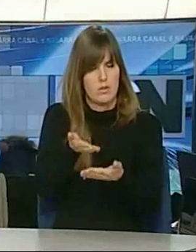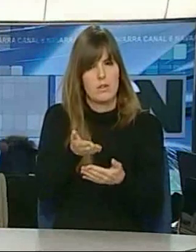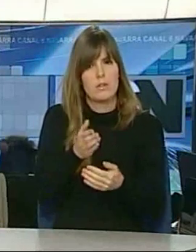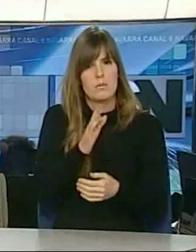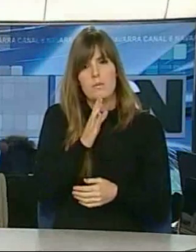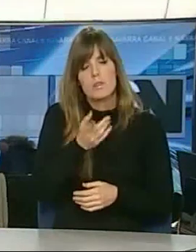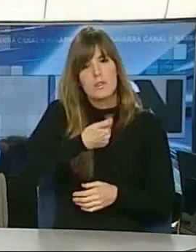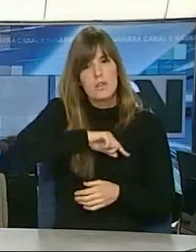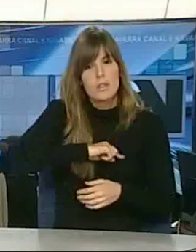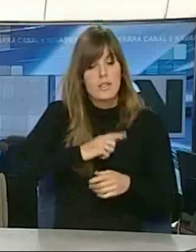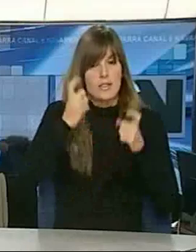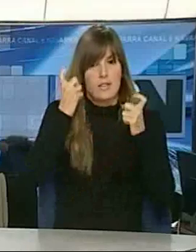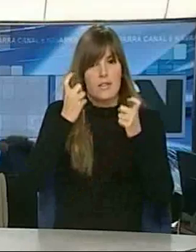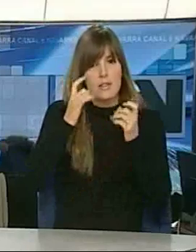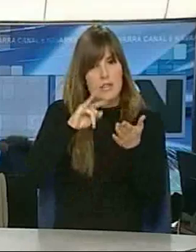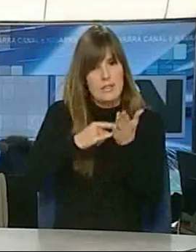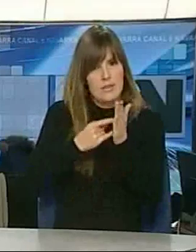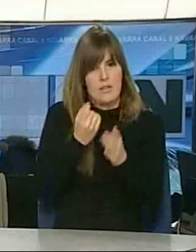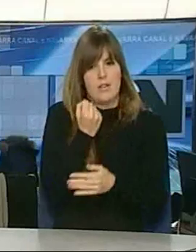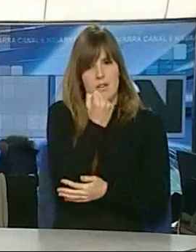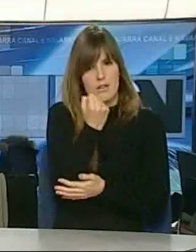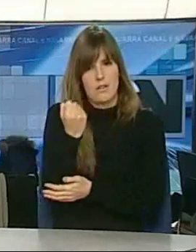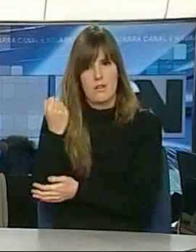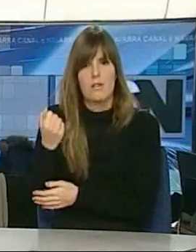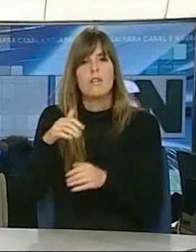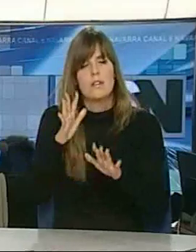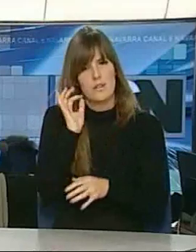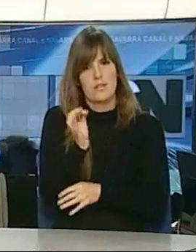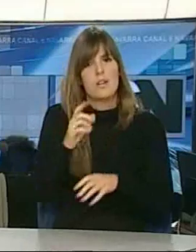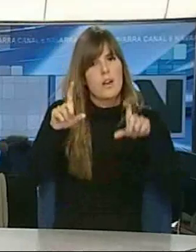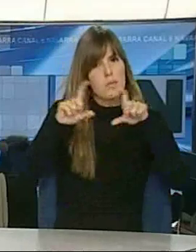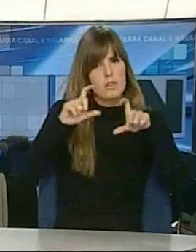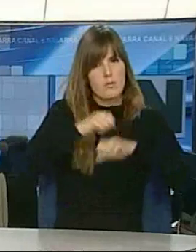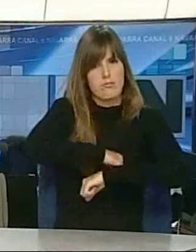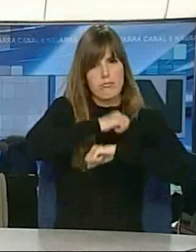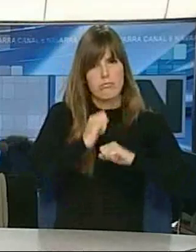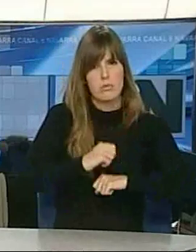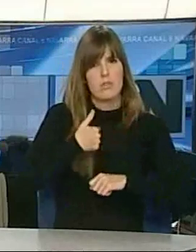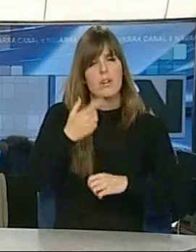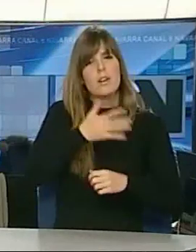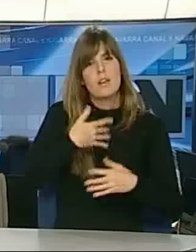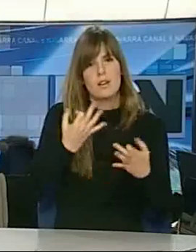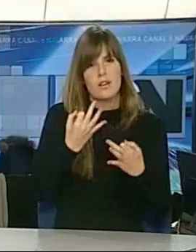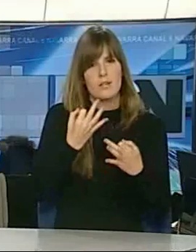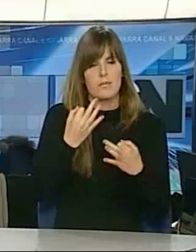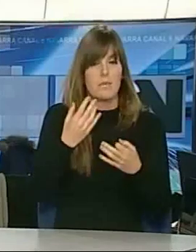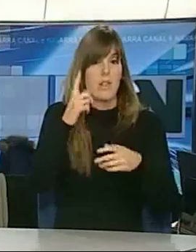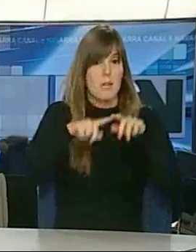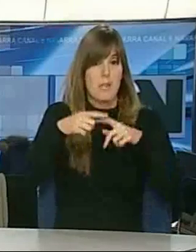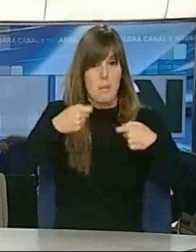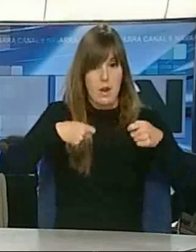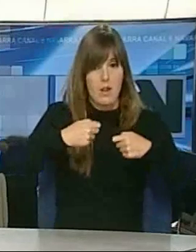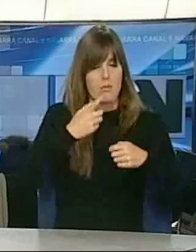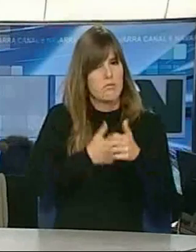propio sistema y es cierto que las grandes empresas lo que se rigen son por los valores de mercado, por las